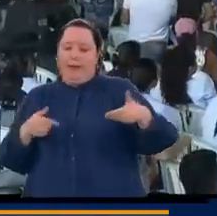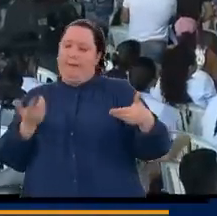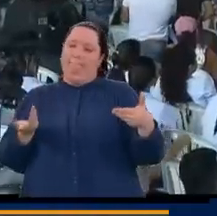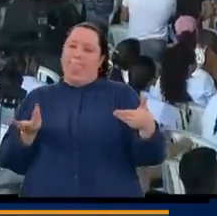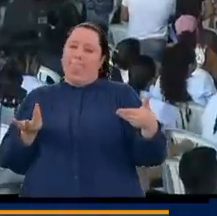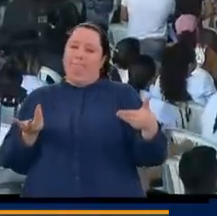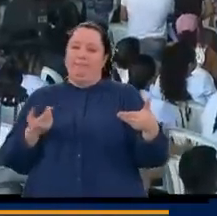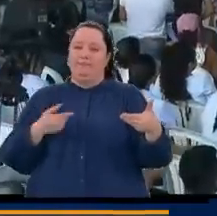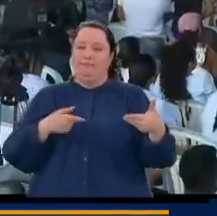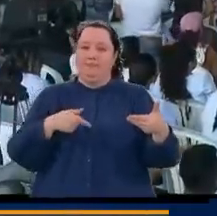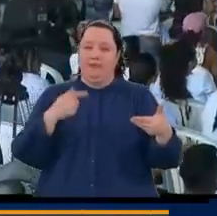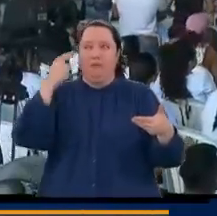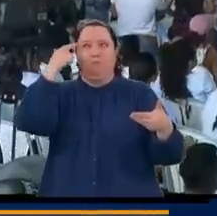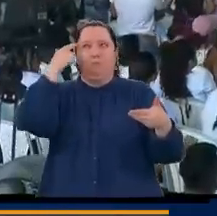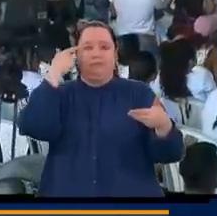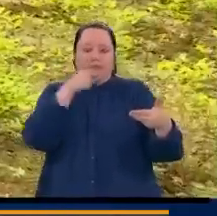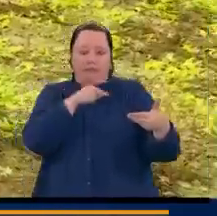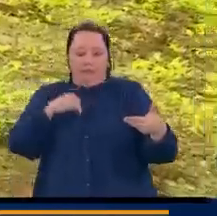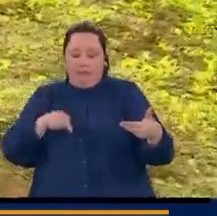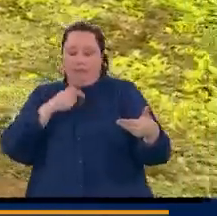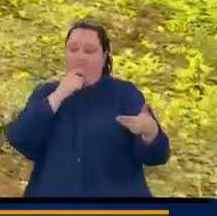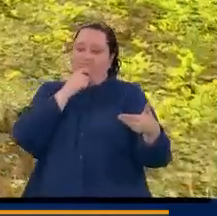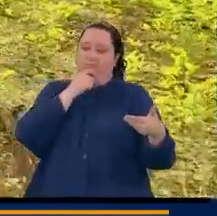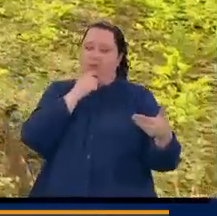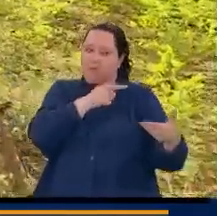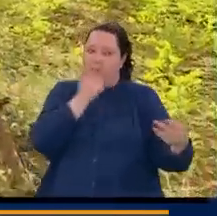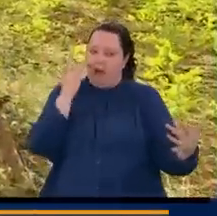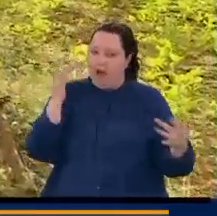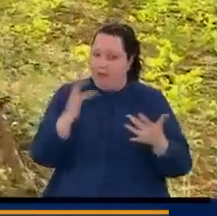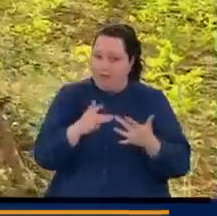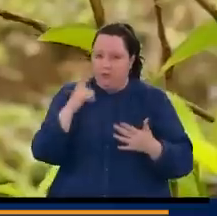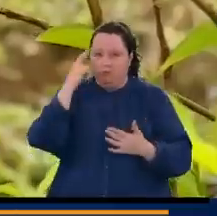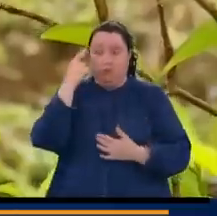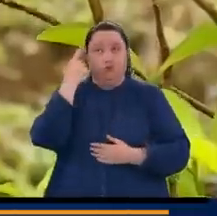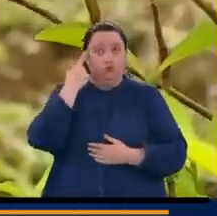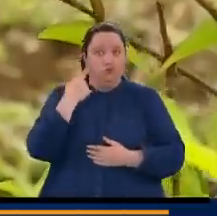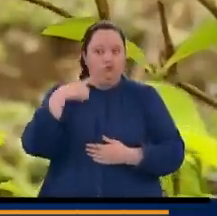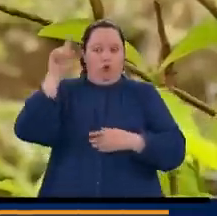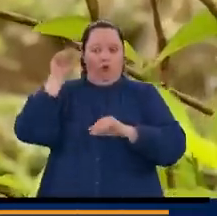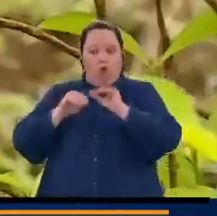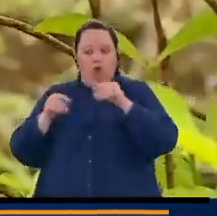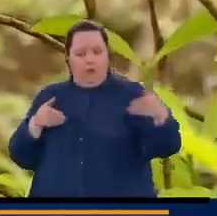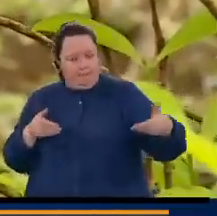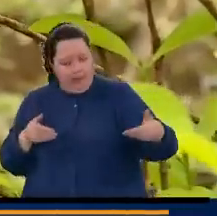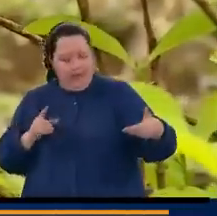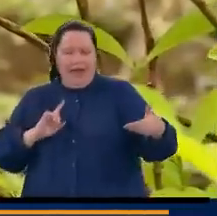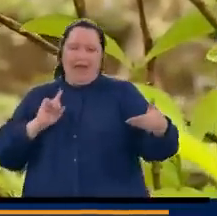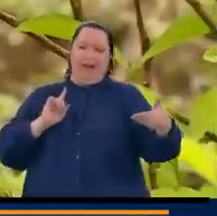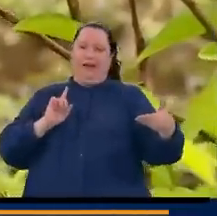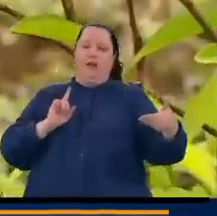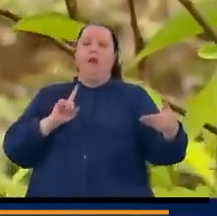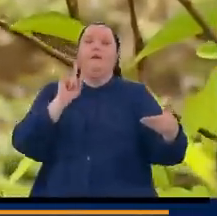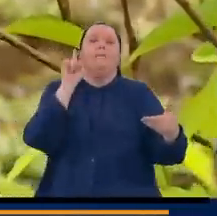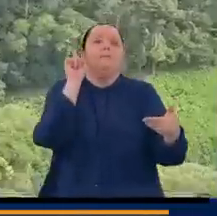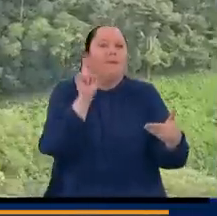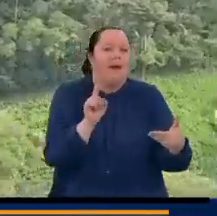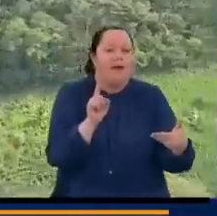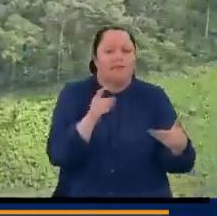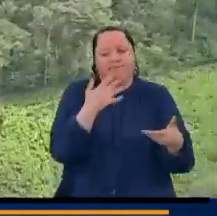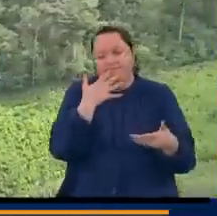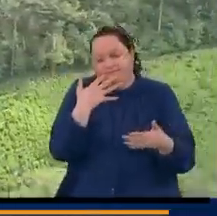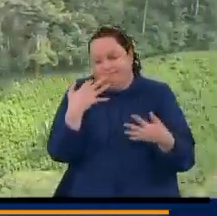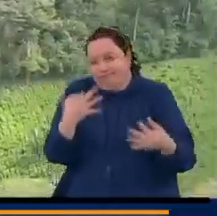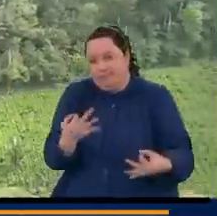no estaba pensada o no está siendo pensada, no es una cosa de un momento a otro, pero sin duda no tiene sentido